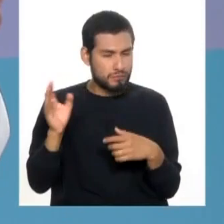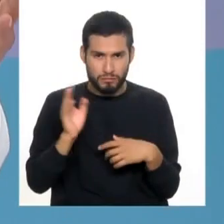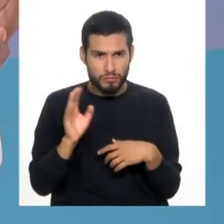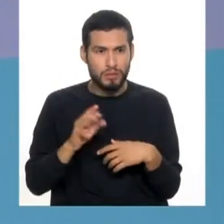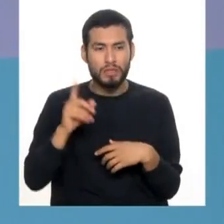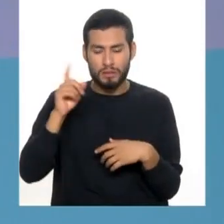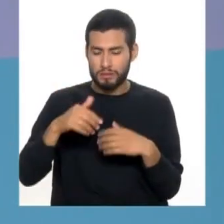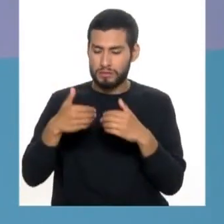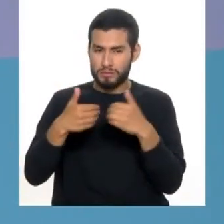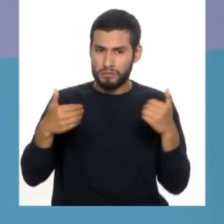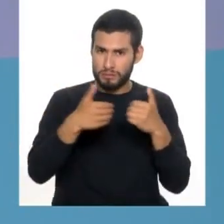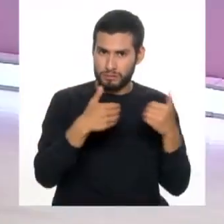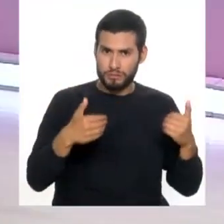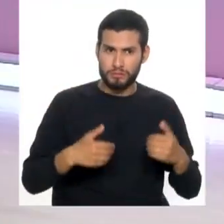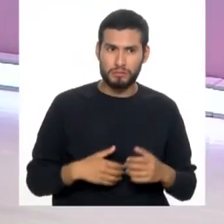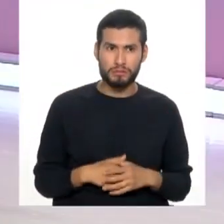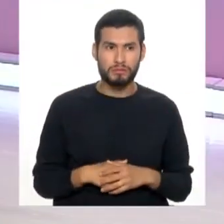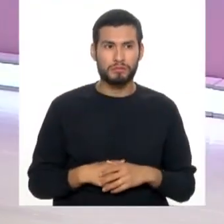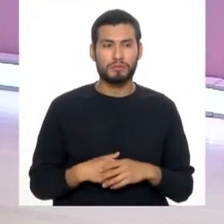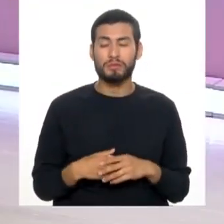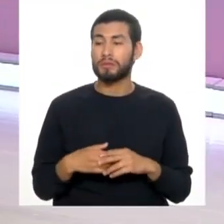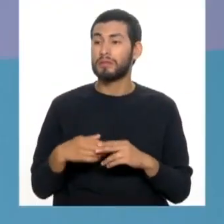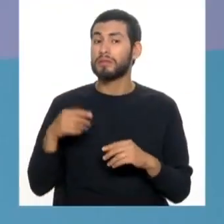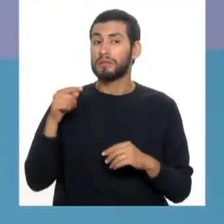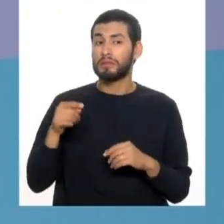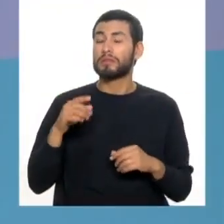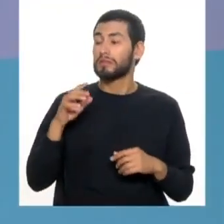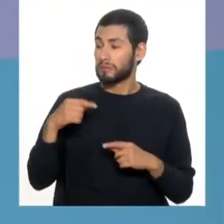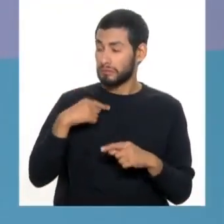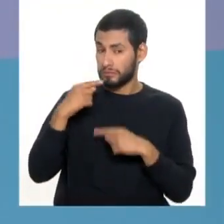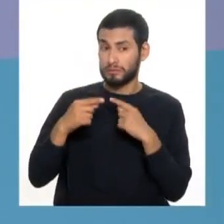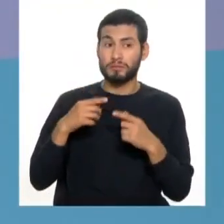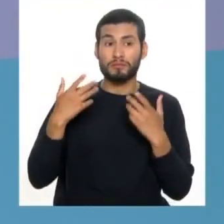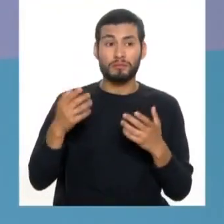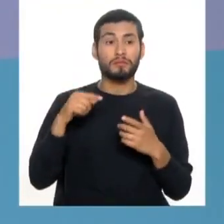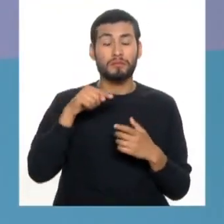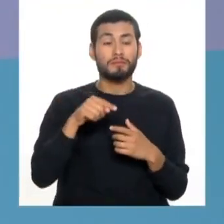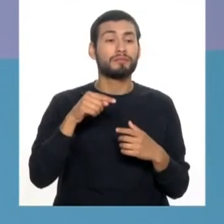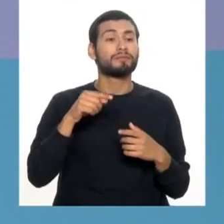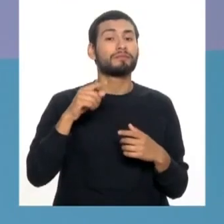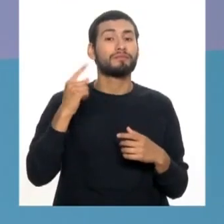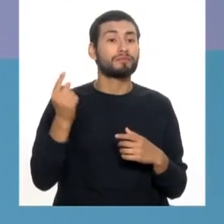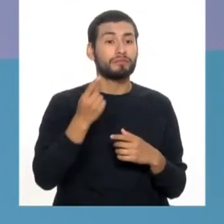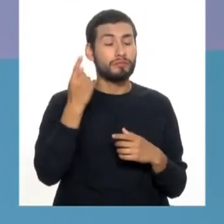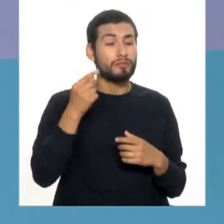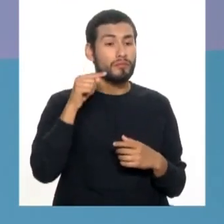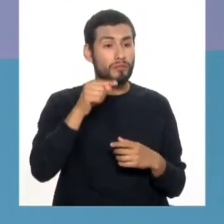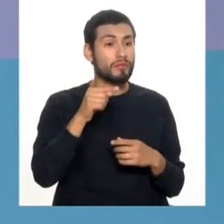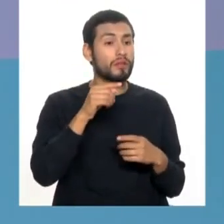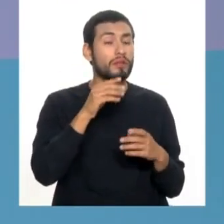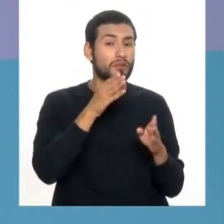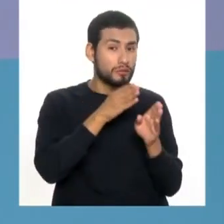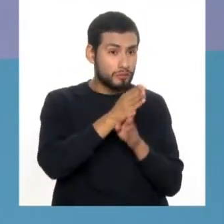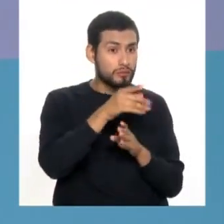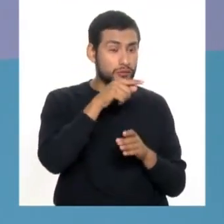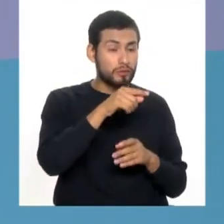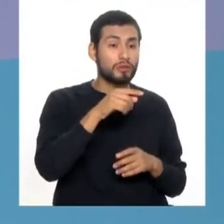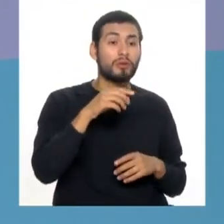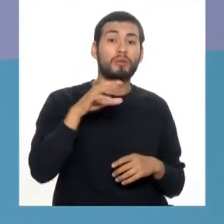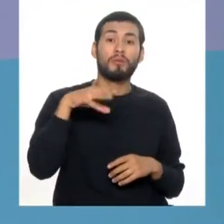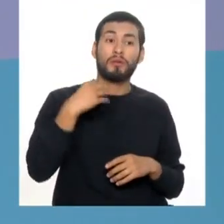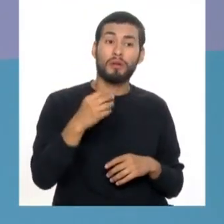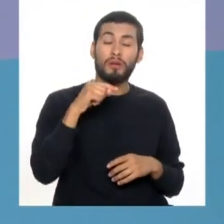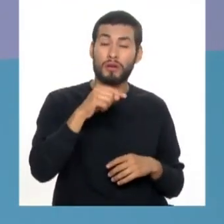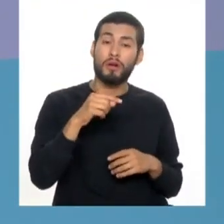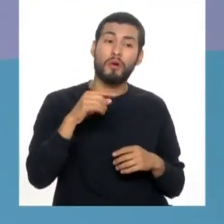Siempre los cepillos separados. ¿El enjuagatorio sirve o no? Eso justo iba a decir. El enjuagatorio solo si es indicado por su odontólogo. Porque nosotros